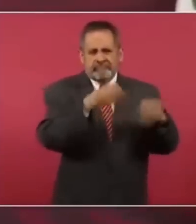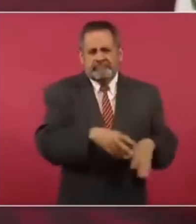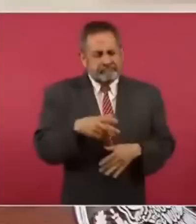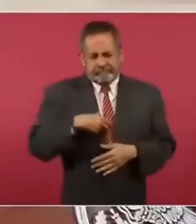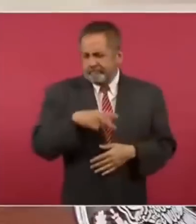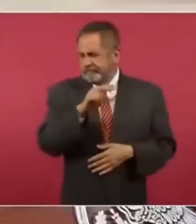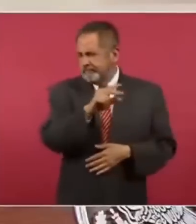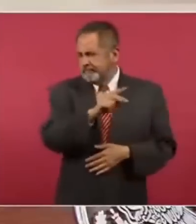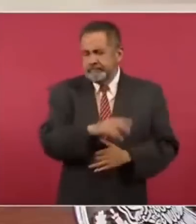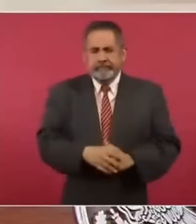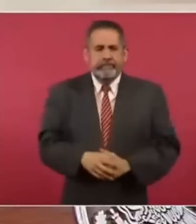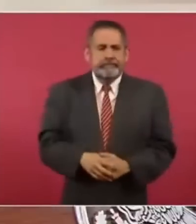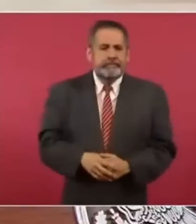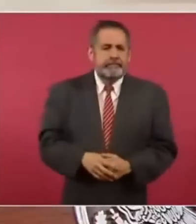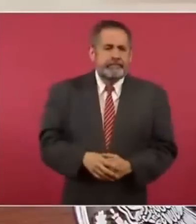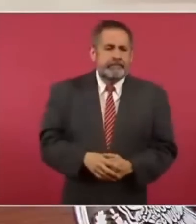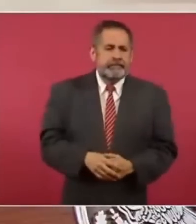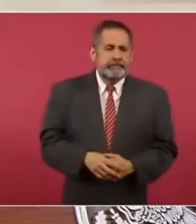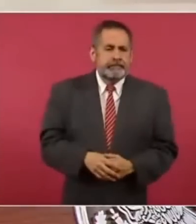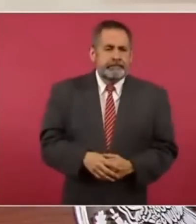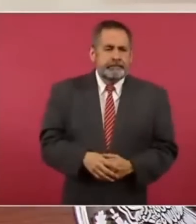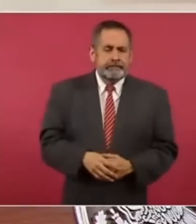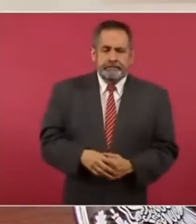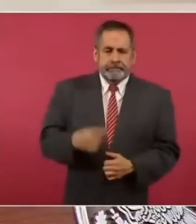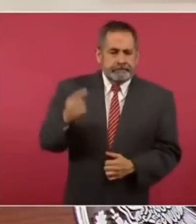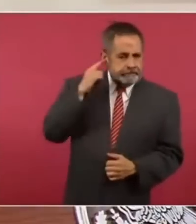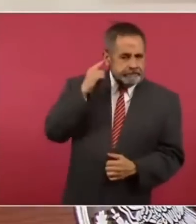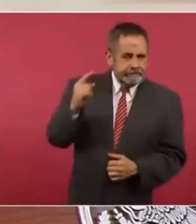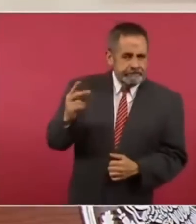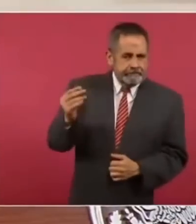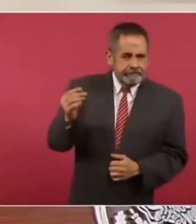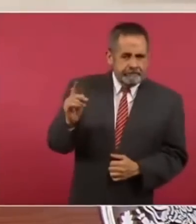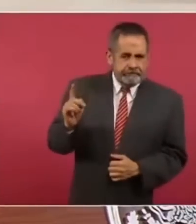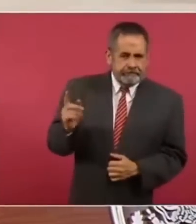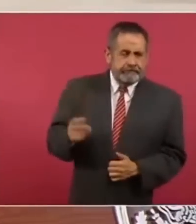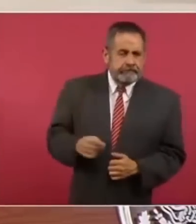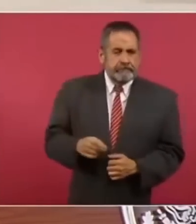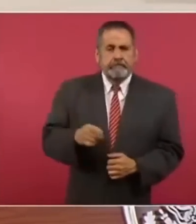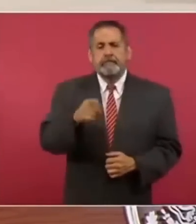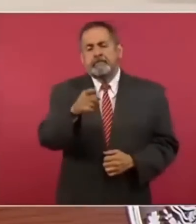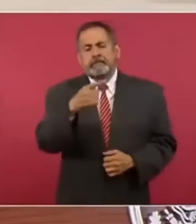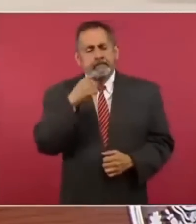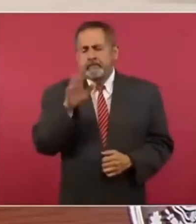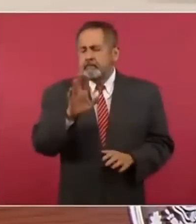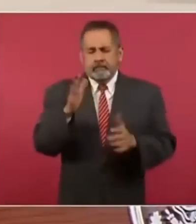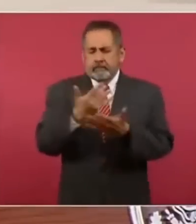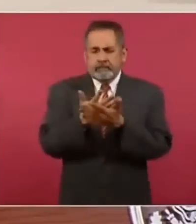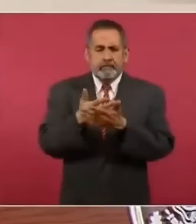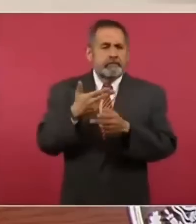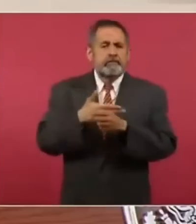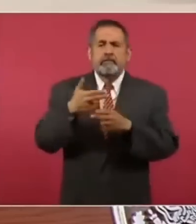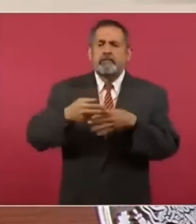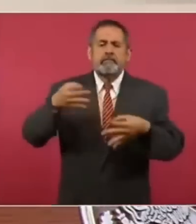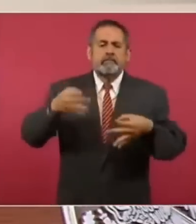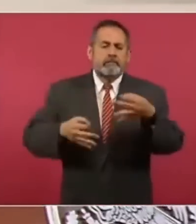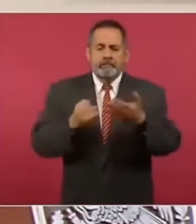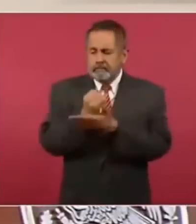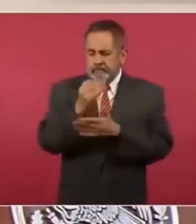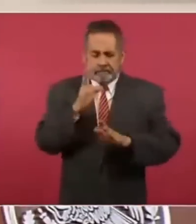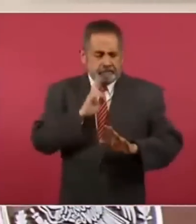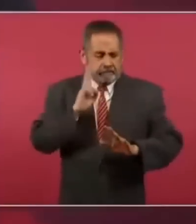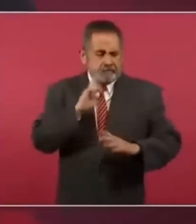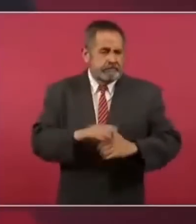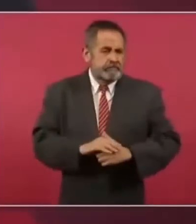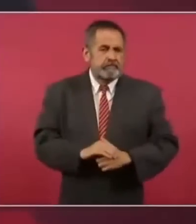no vamos a esperar a que resuelvan y ojalá y